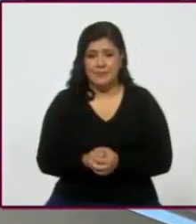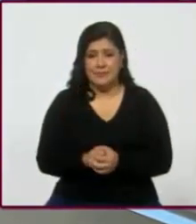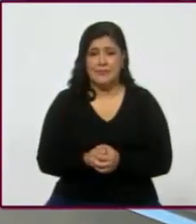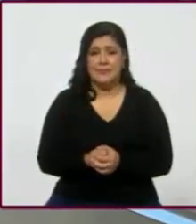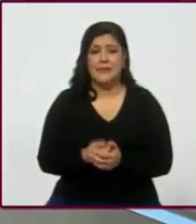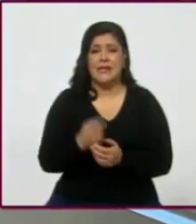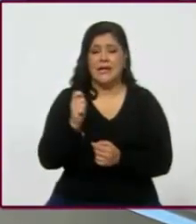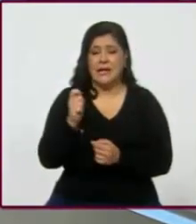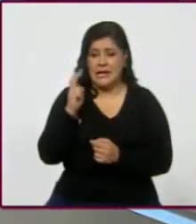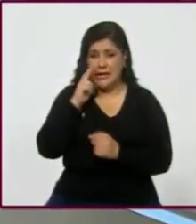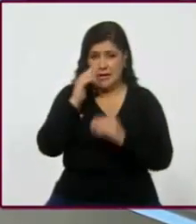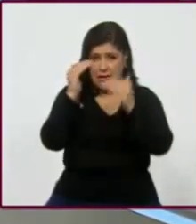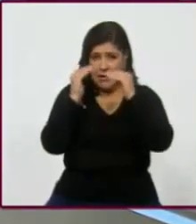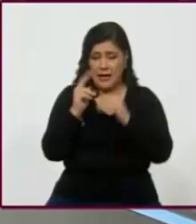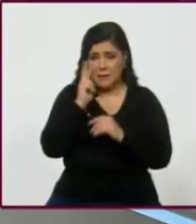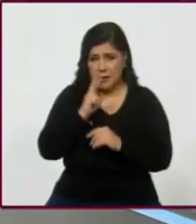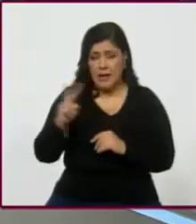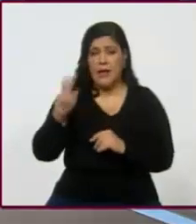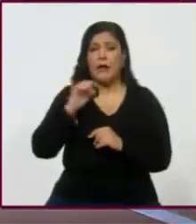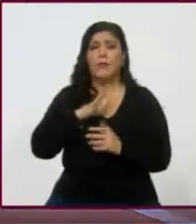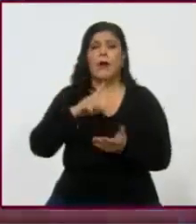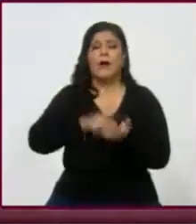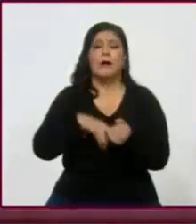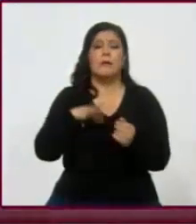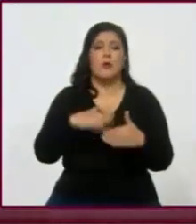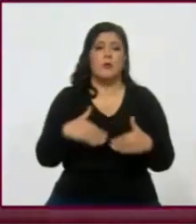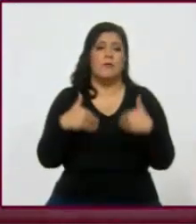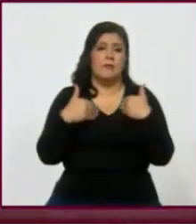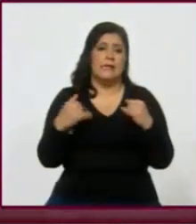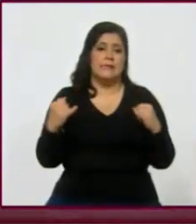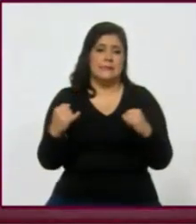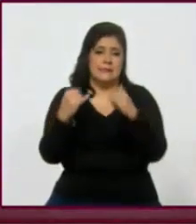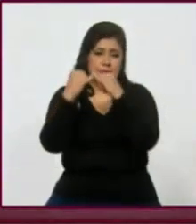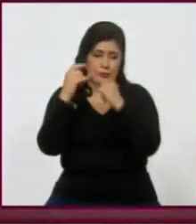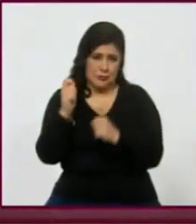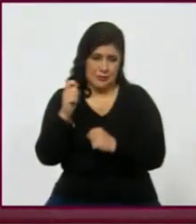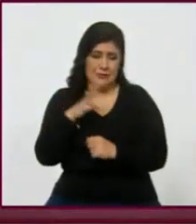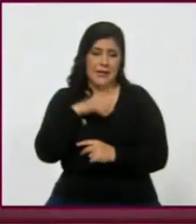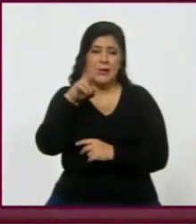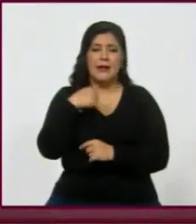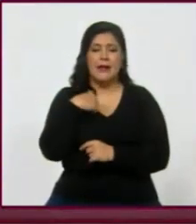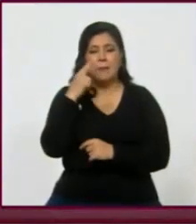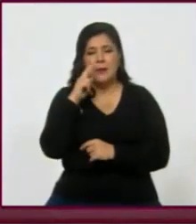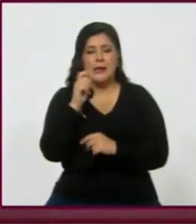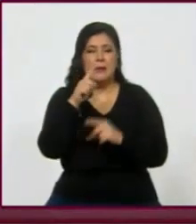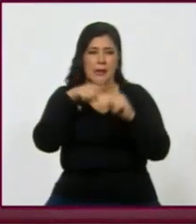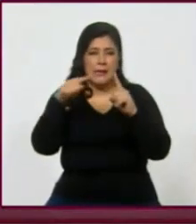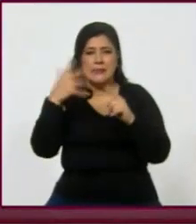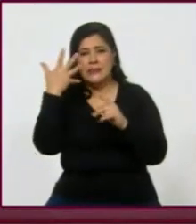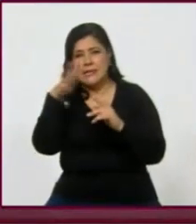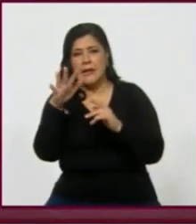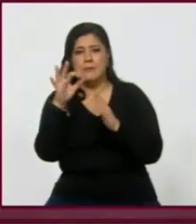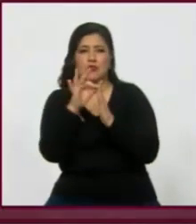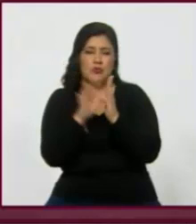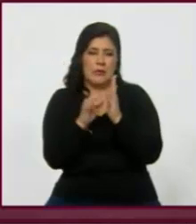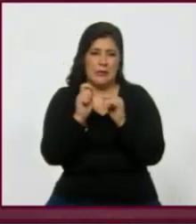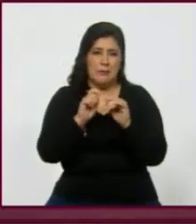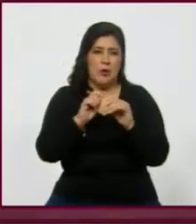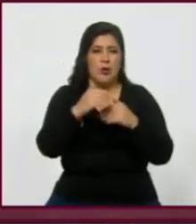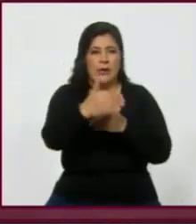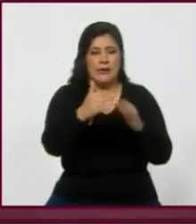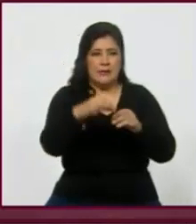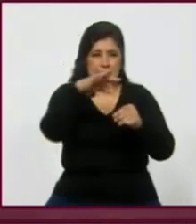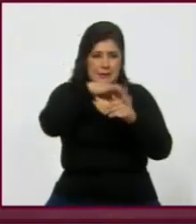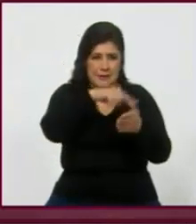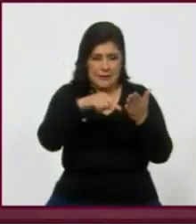esto lo que te genera es confianza institucional. Es decir, para quienes teníamos clara la muestra, que era 10% de las casillas, tanto en los soples